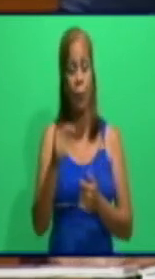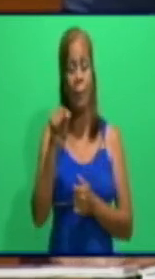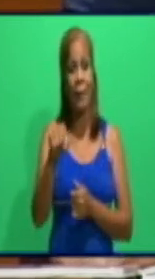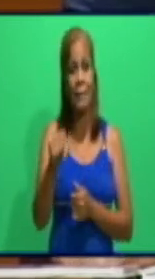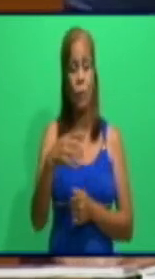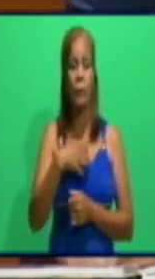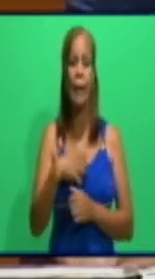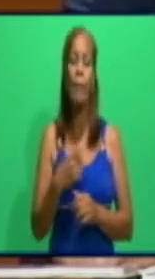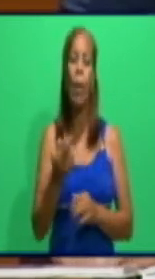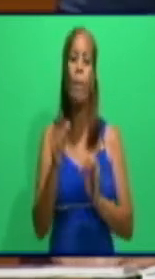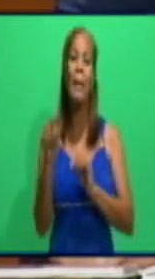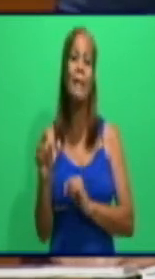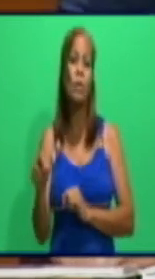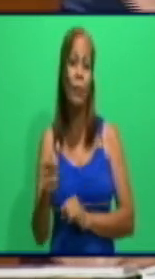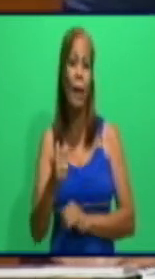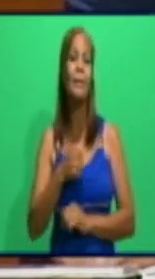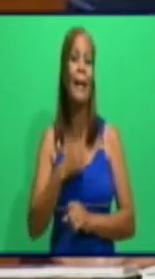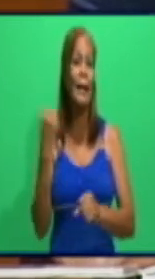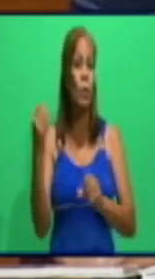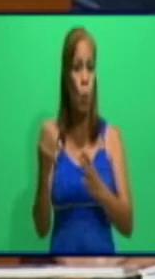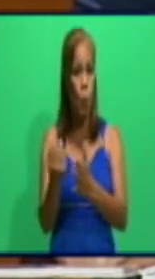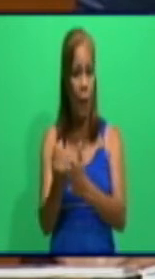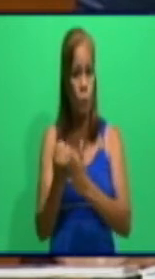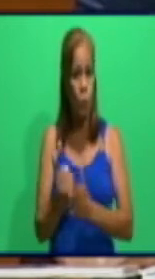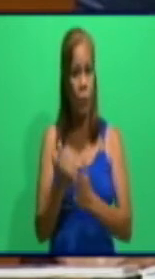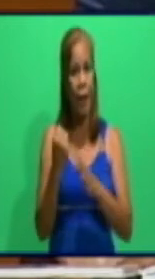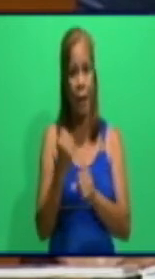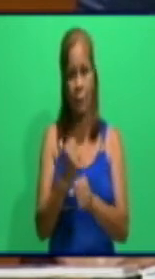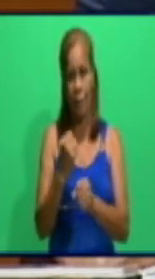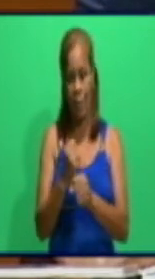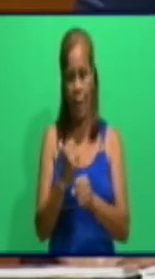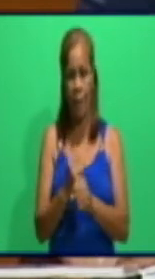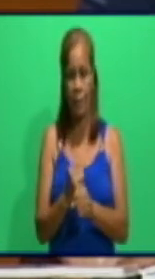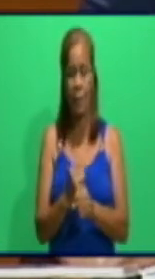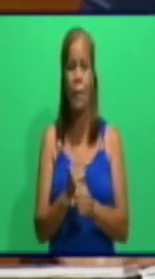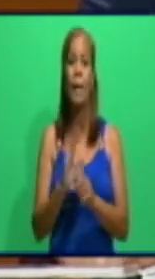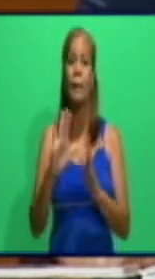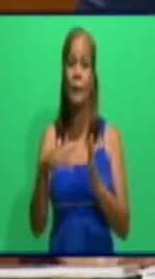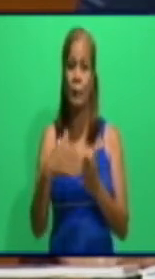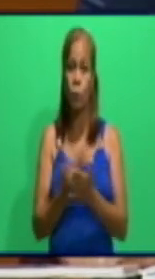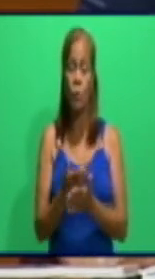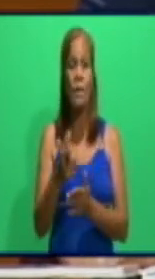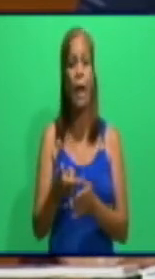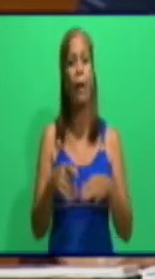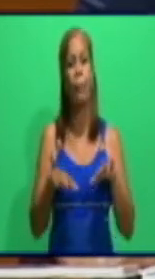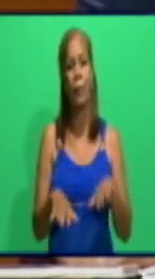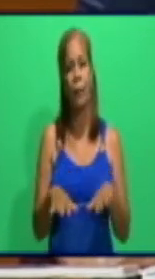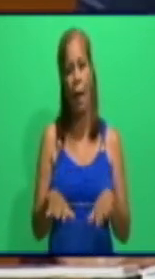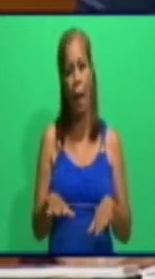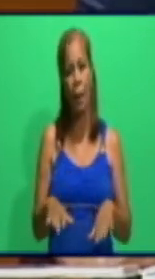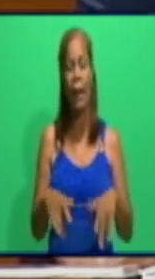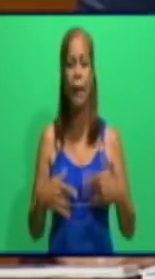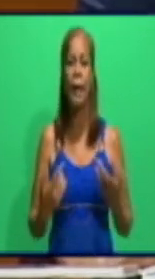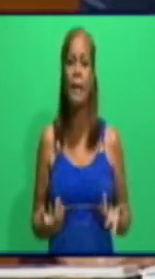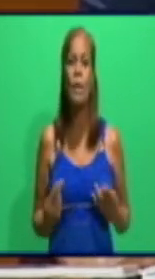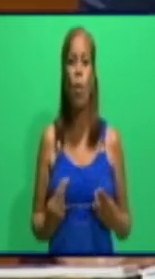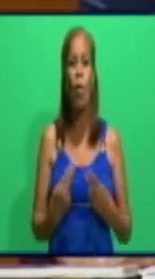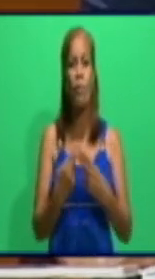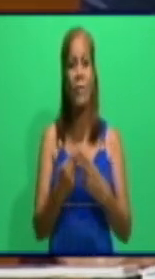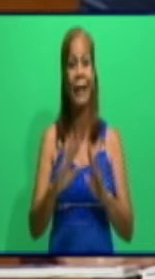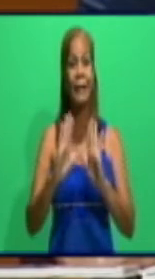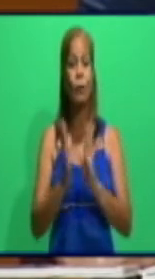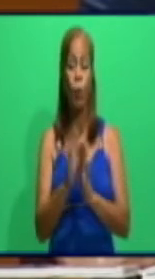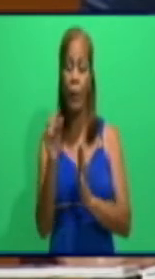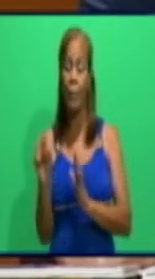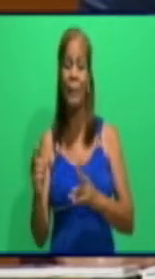establecen. Entonces, nada, es calma, es esperar, es confiar en los profesionales que tenemos allí, todos